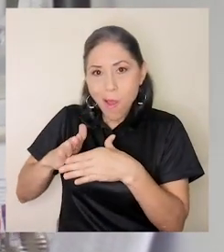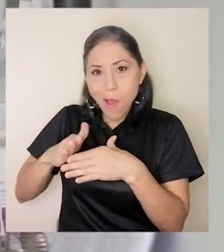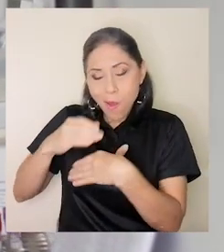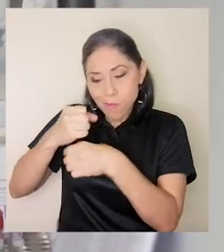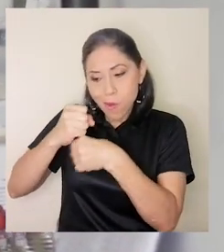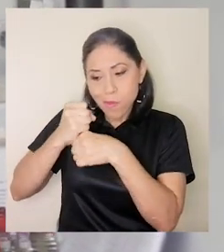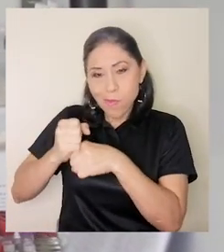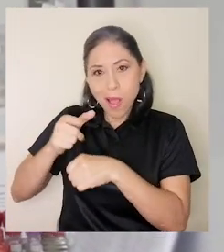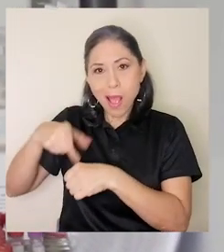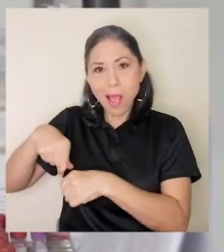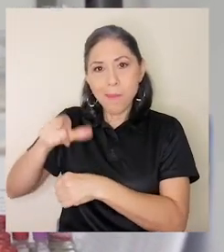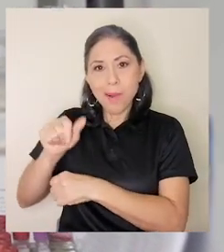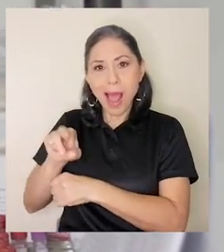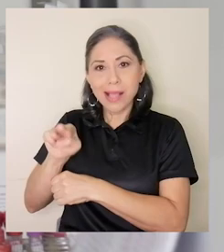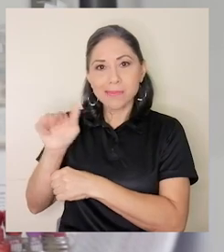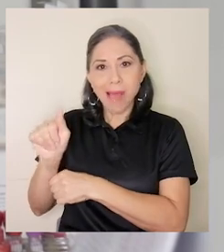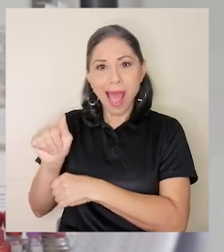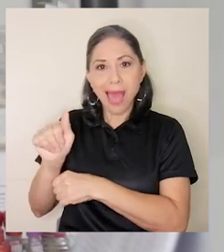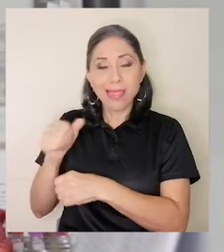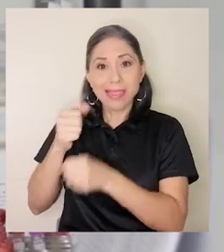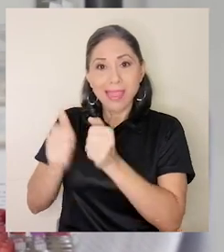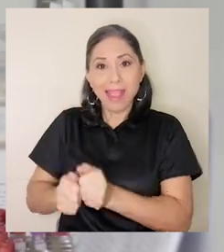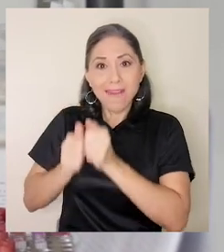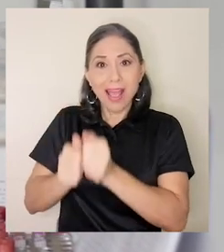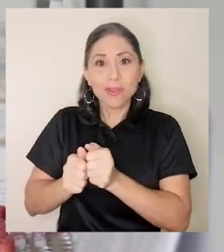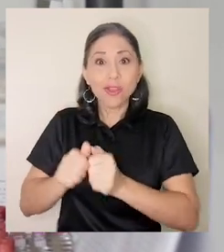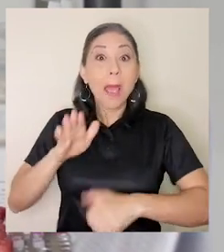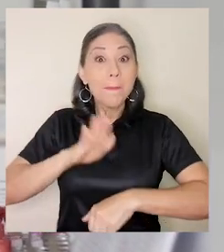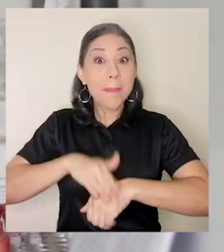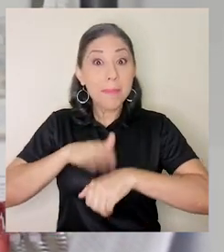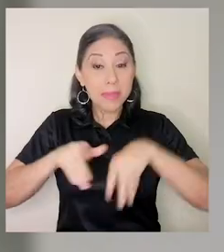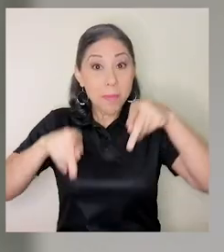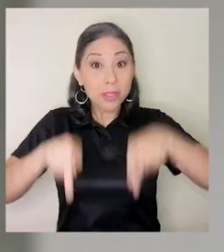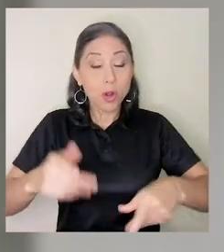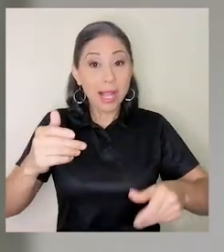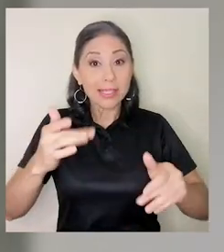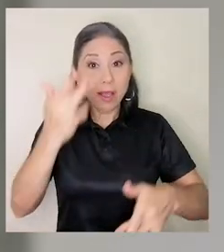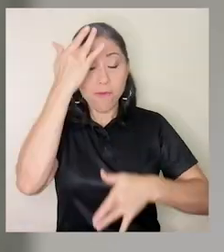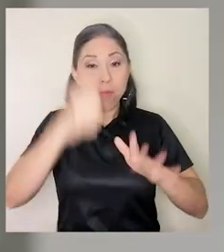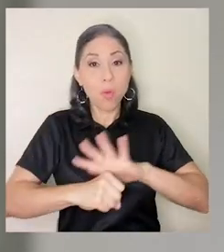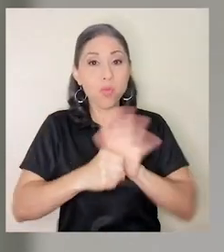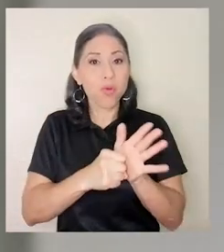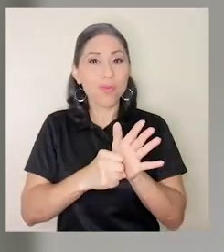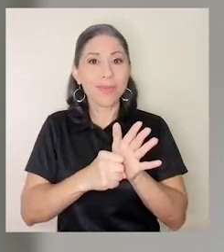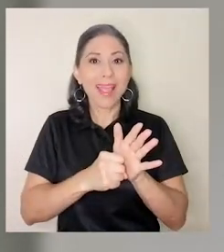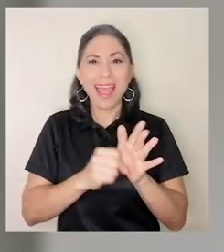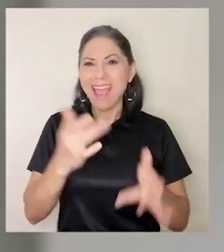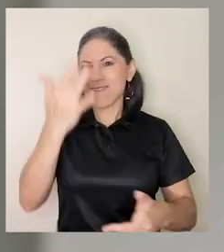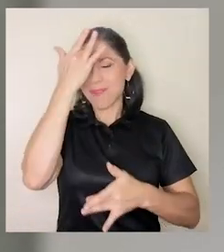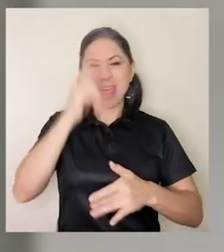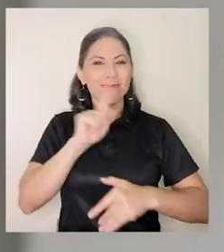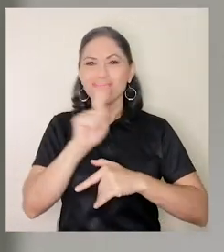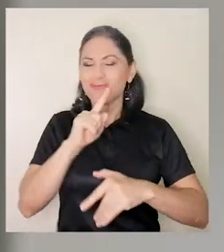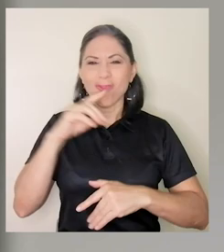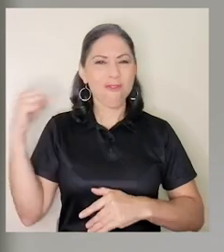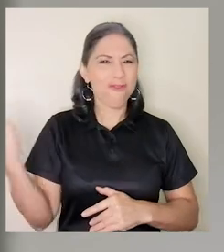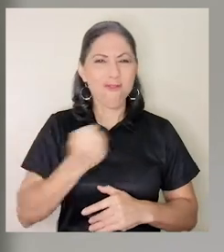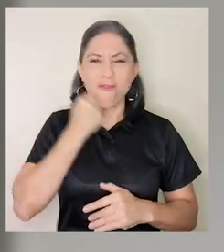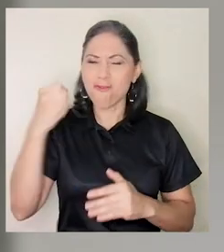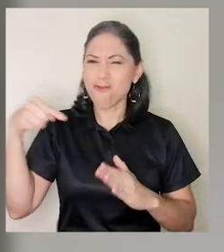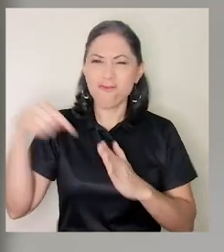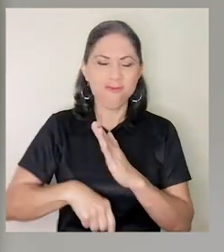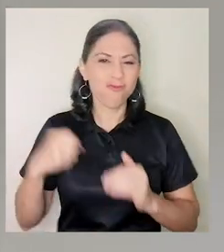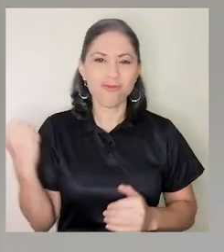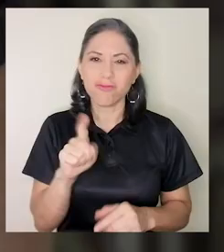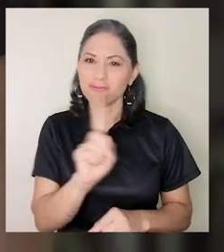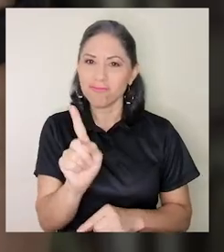enfermedad no progrese en los pacientes con COVID-19. Los anticuerpos bloquean la entrada del virus en las células